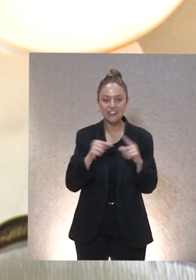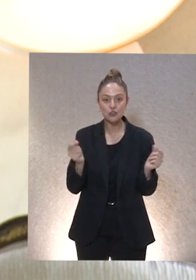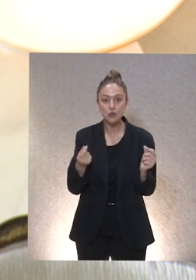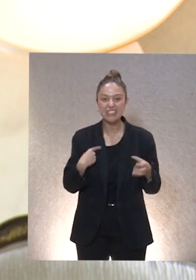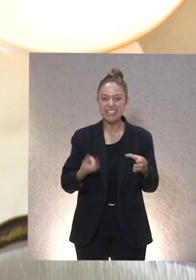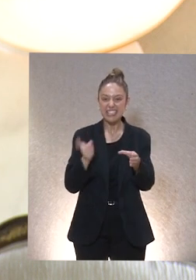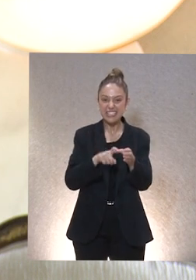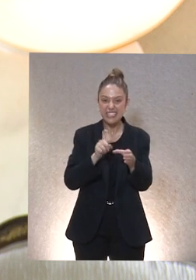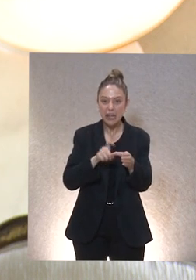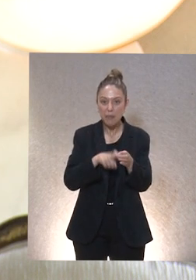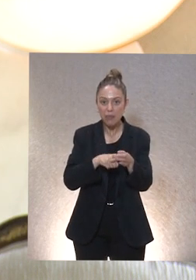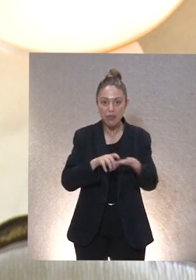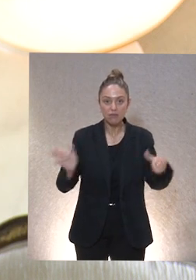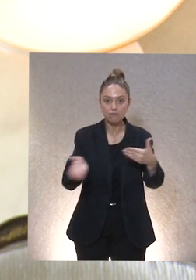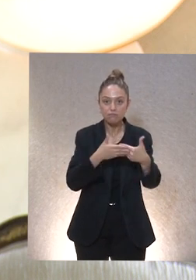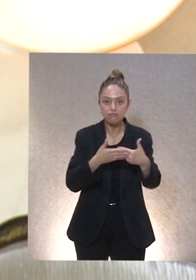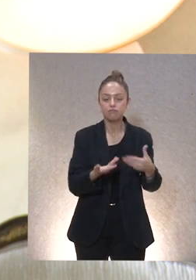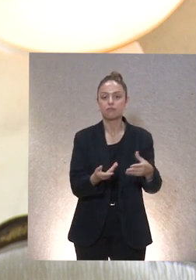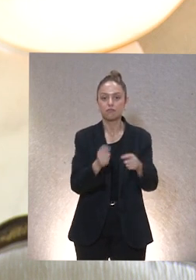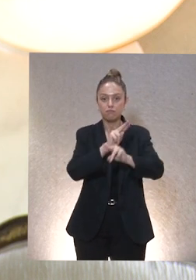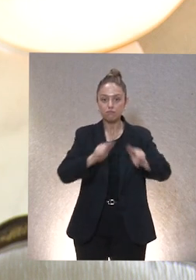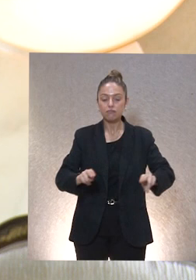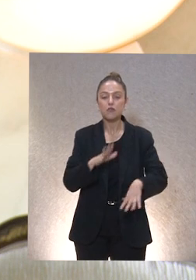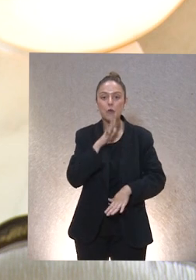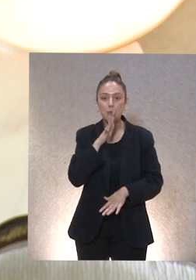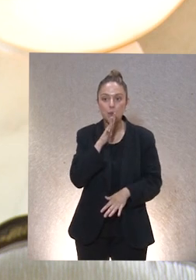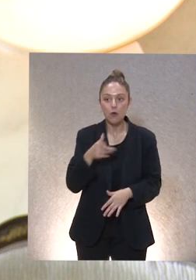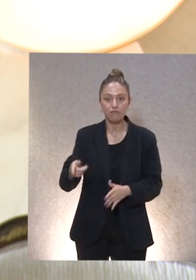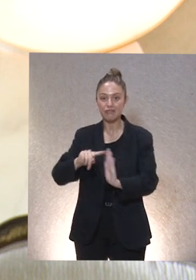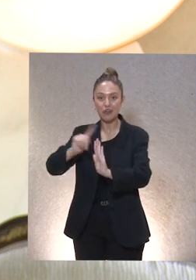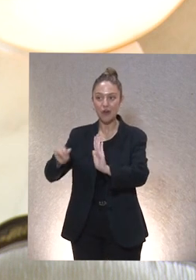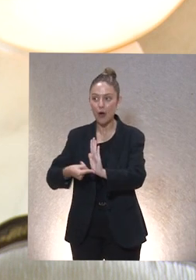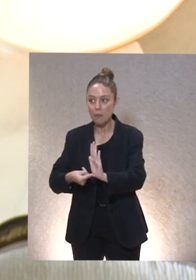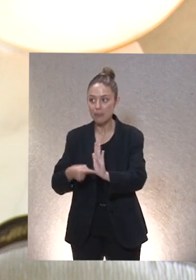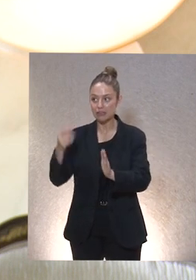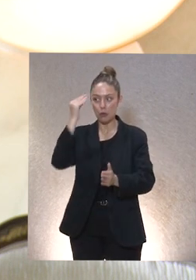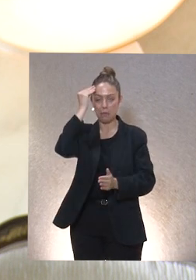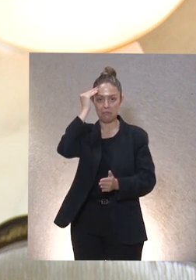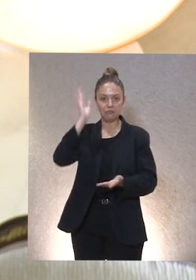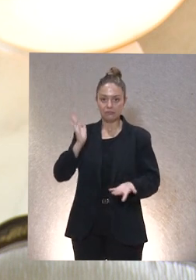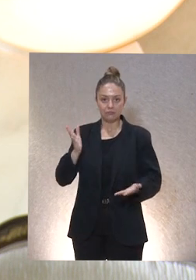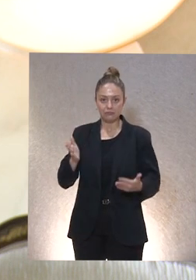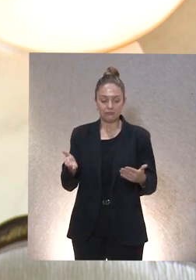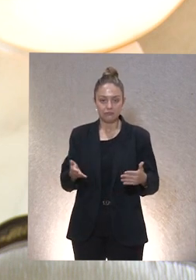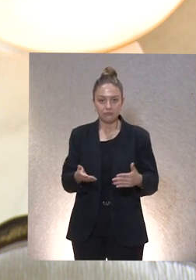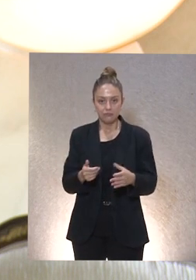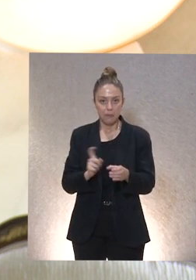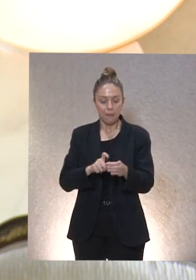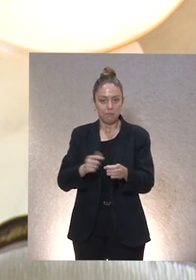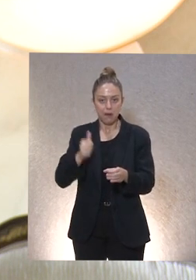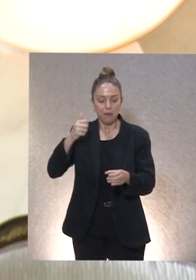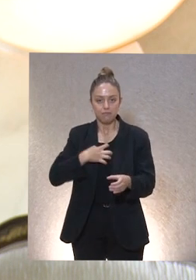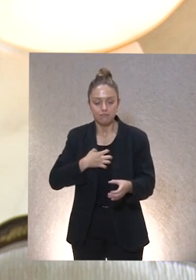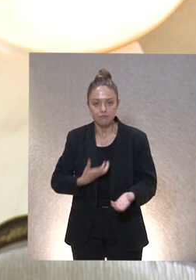las inscripciones porque no cabían más personas. Ya veis que hasta vamos a comer en la zona que no teníamos previsto. Pero bueno, yo creo que